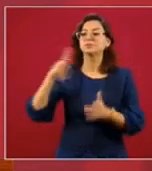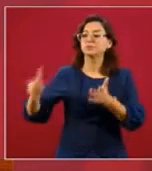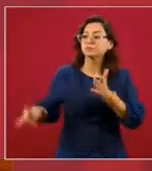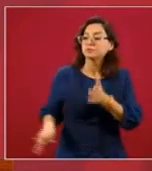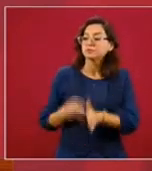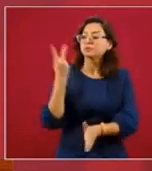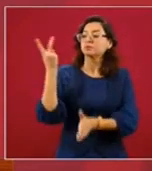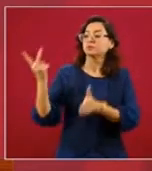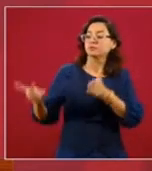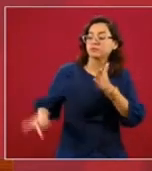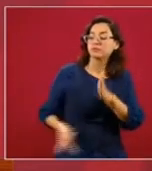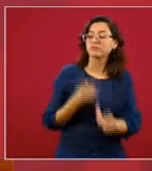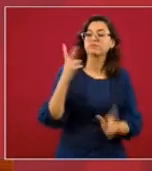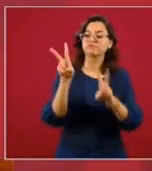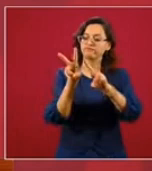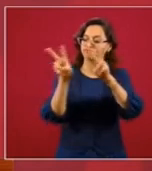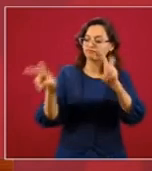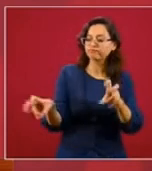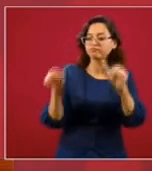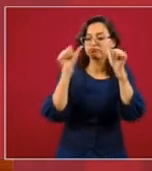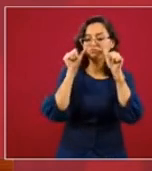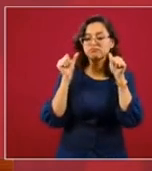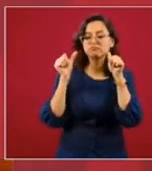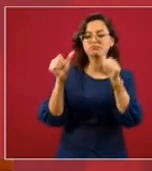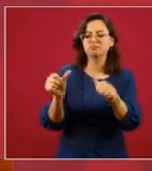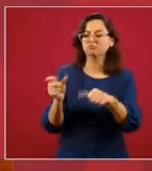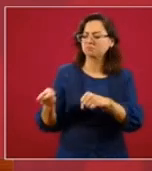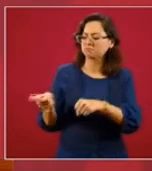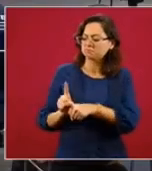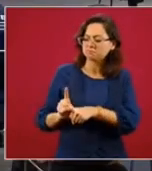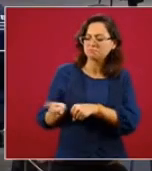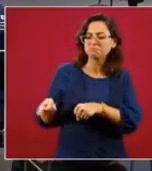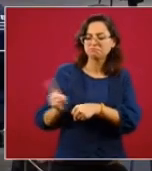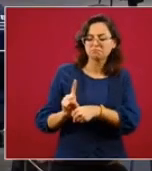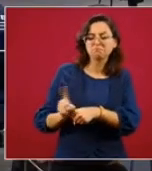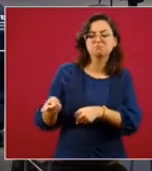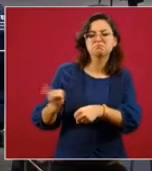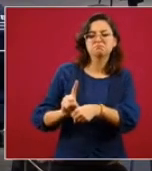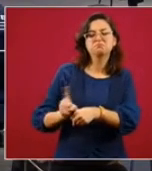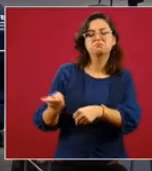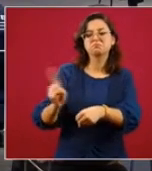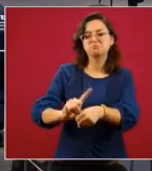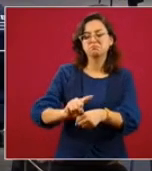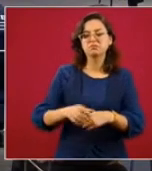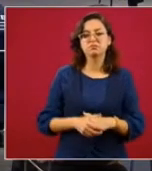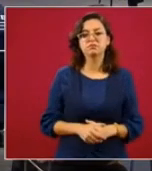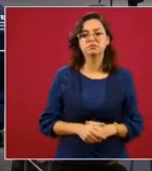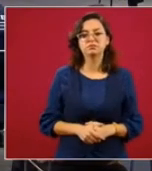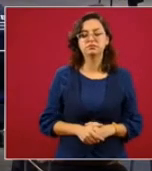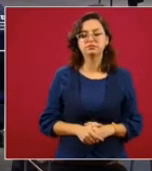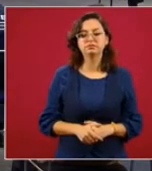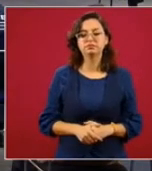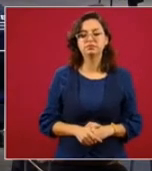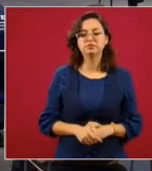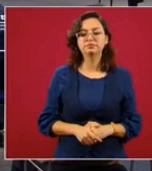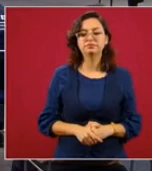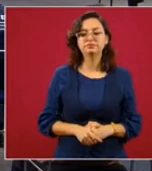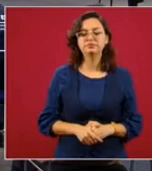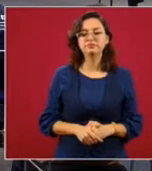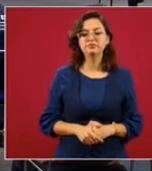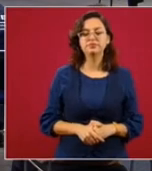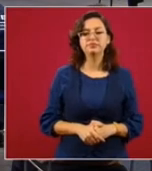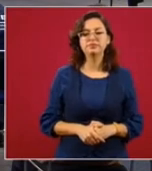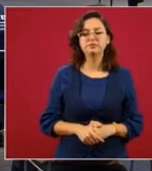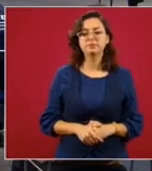el asunto, todos los días sabemos qué sucede